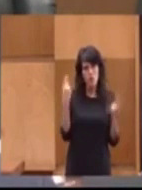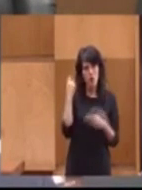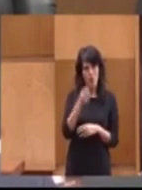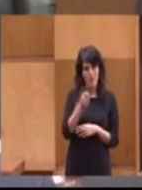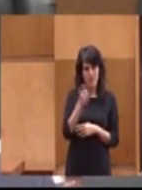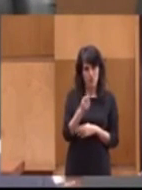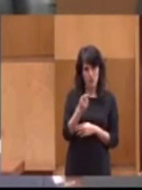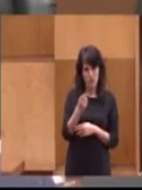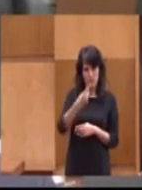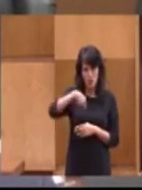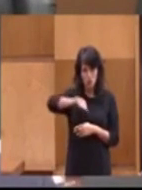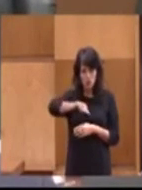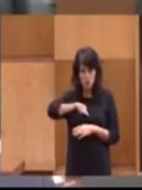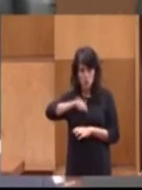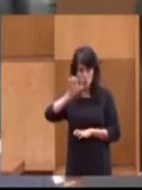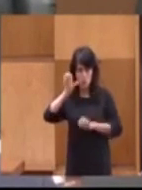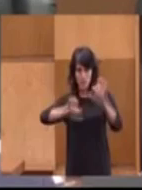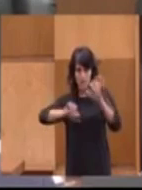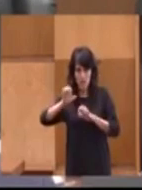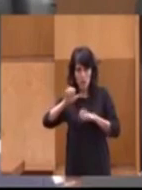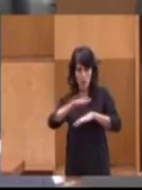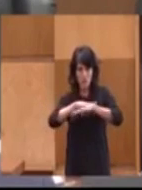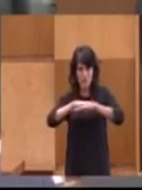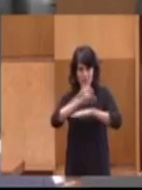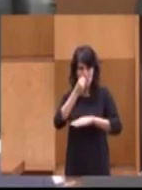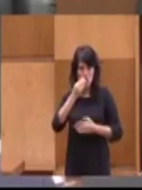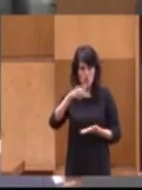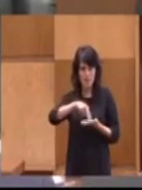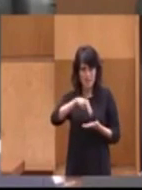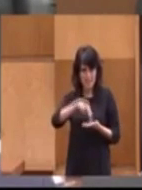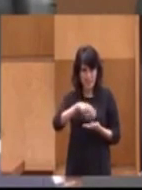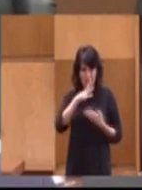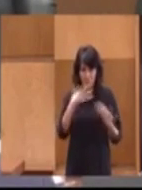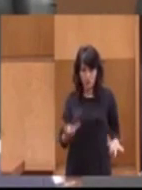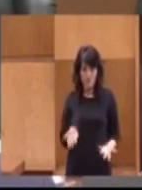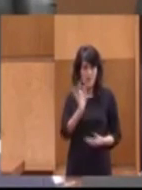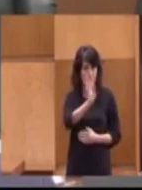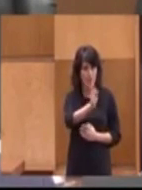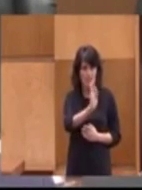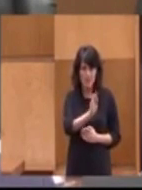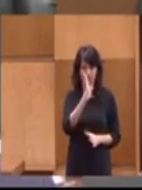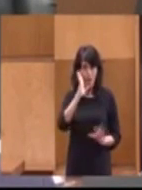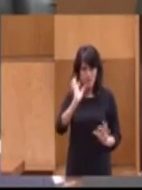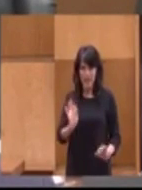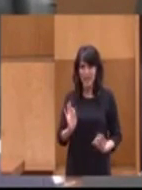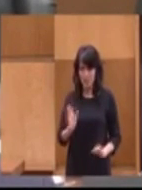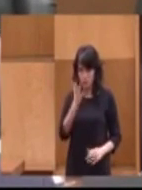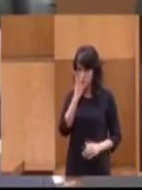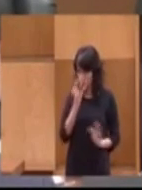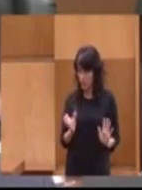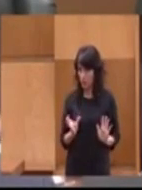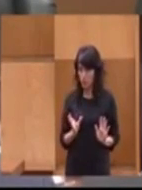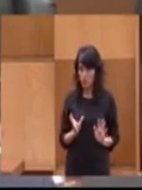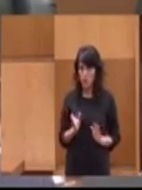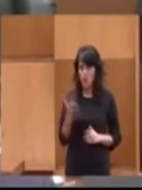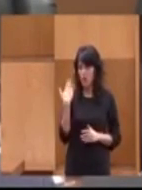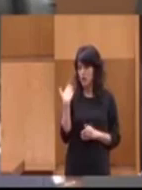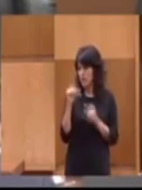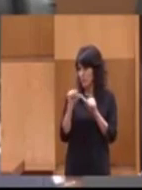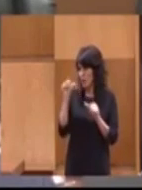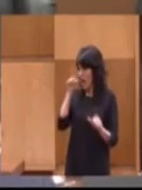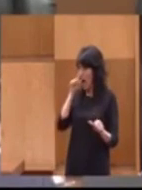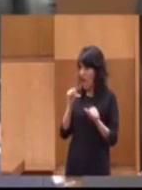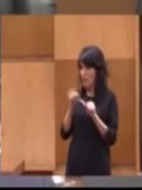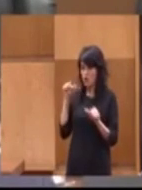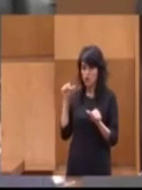nosotros es uno de los baluartes del Estado del bienestar y que actualmente es verdad que corre un serio peligro. En los últimos años nos hemos